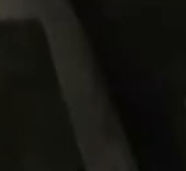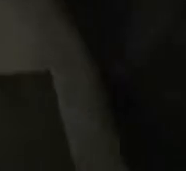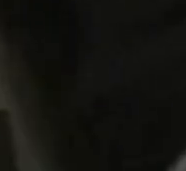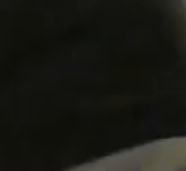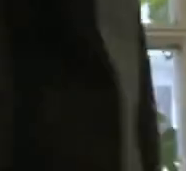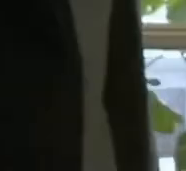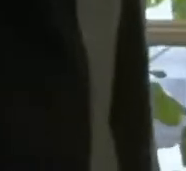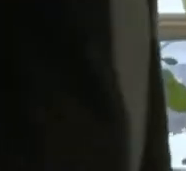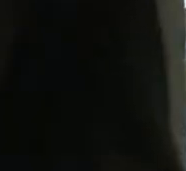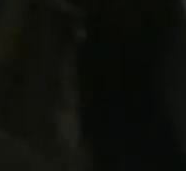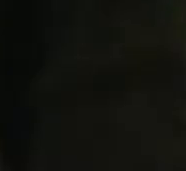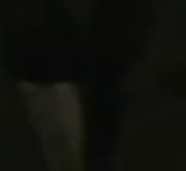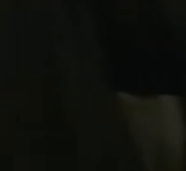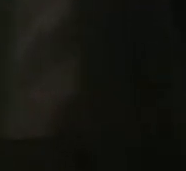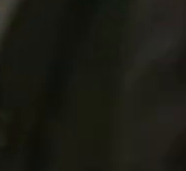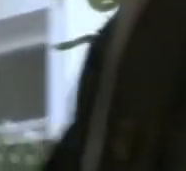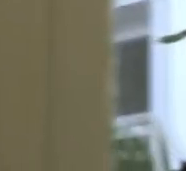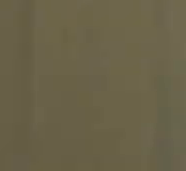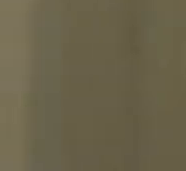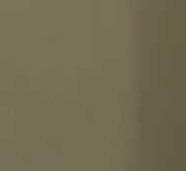Pasen a mi estudio, por favor.